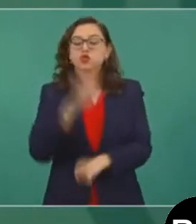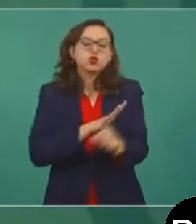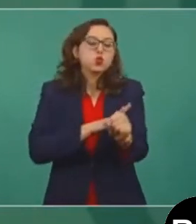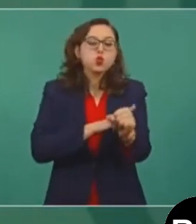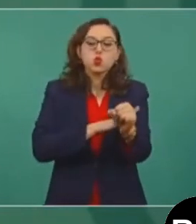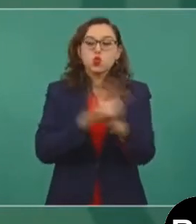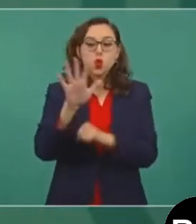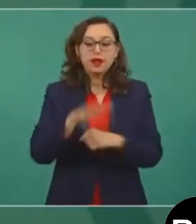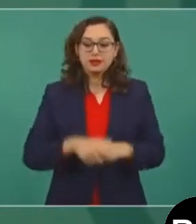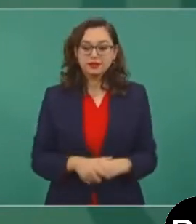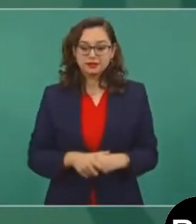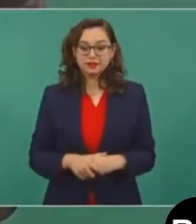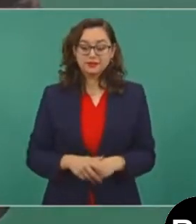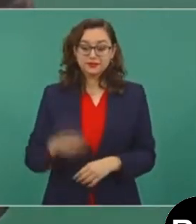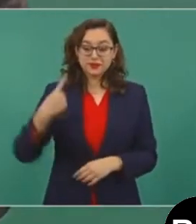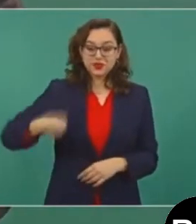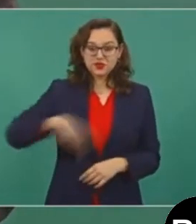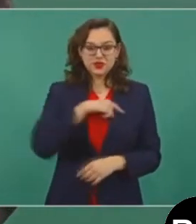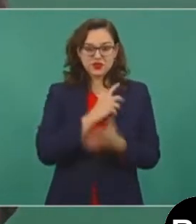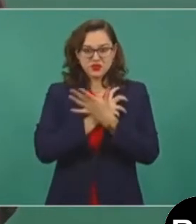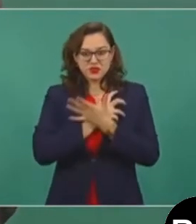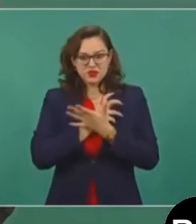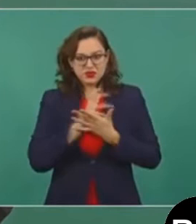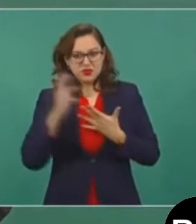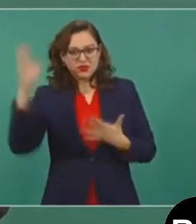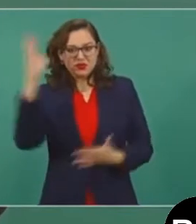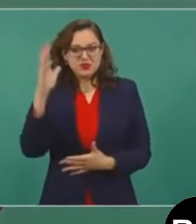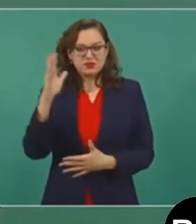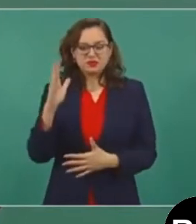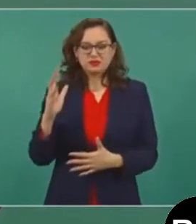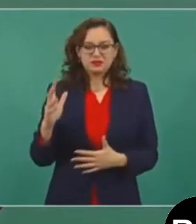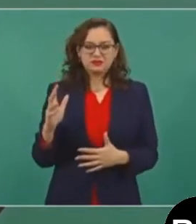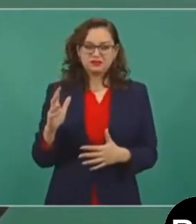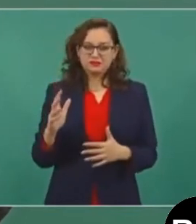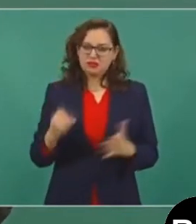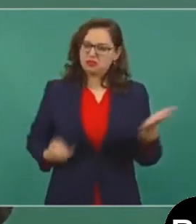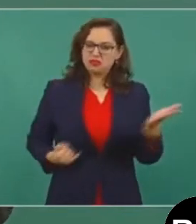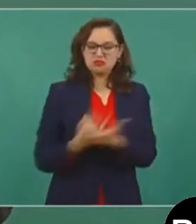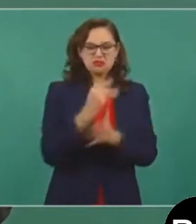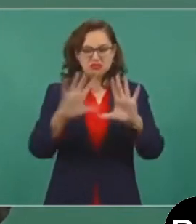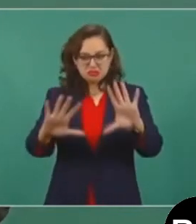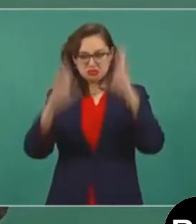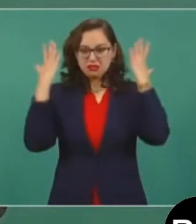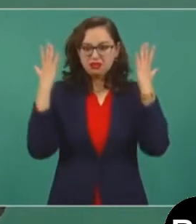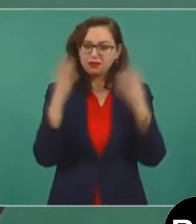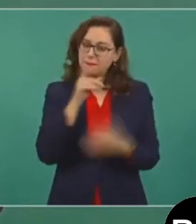A lo mejor en el periodismo se puede, el extremismo,